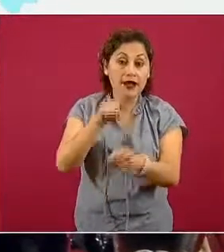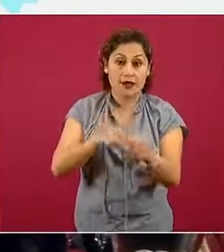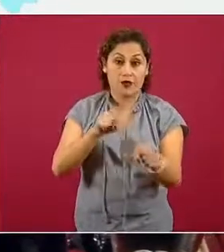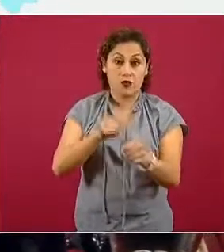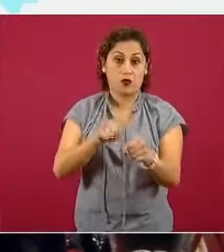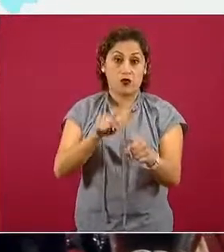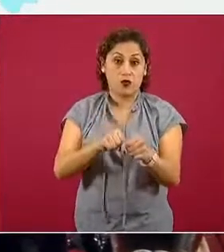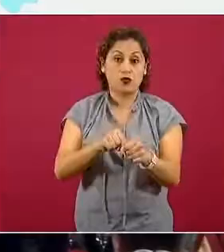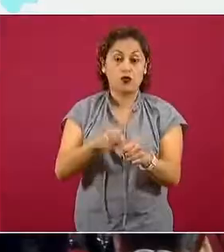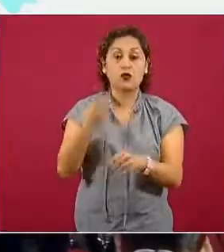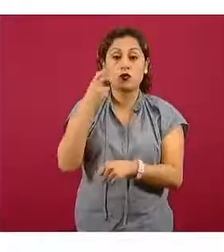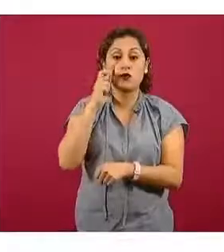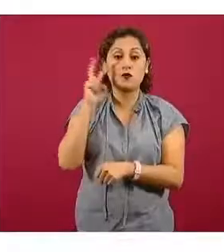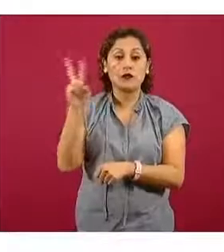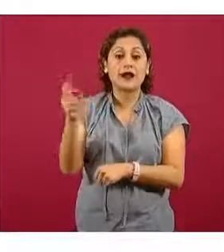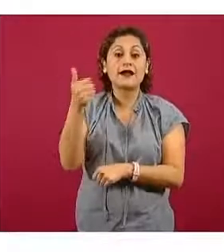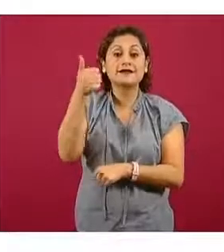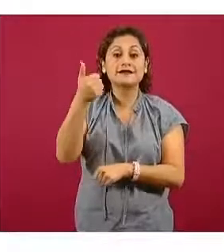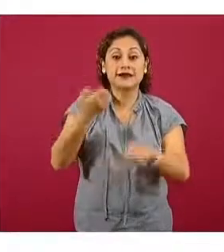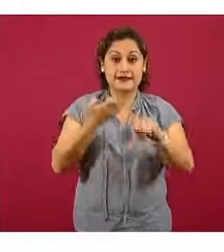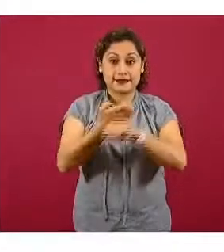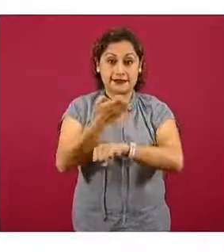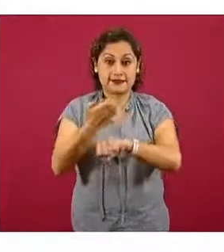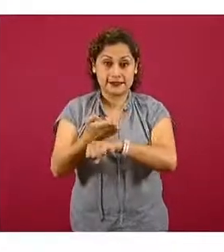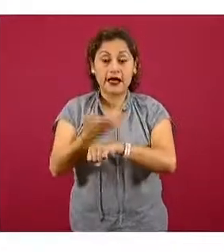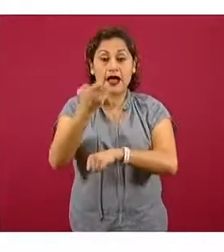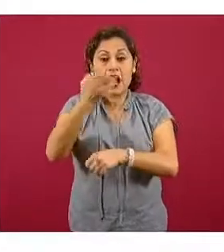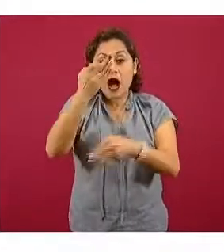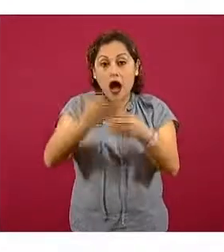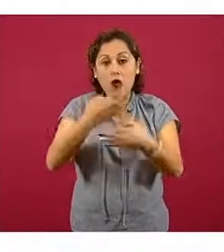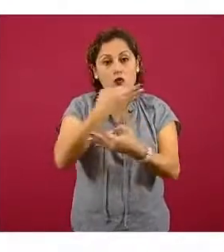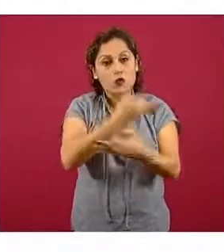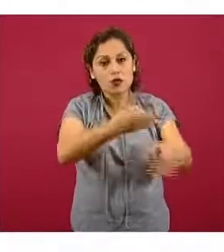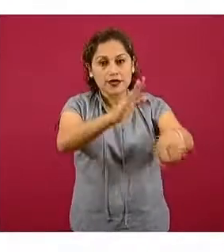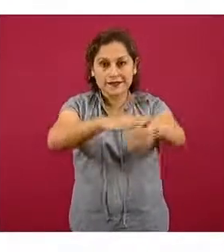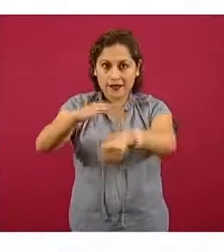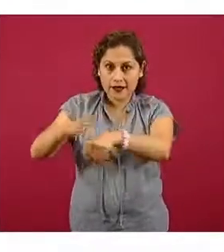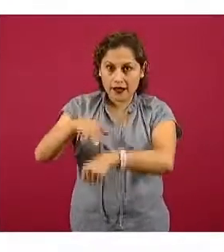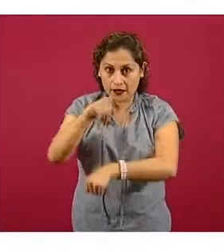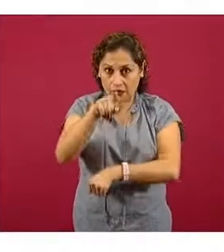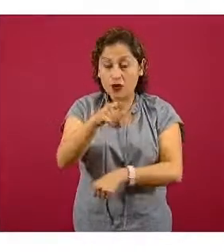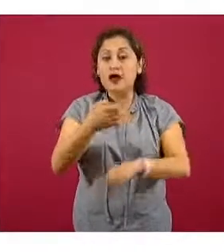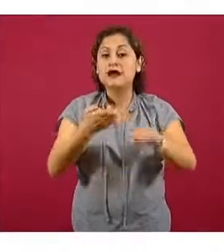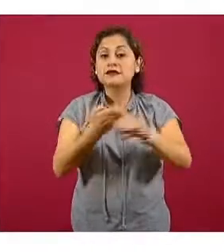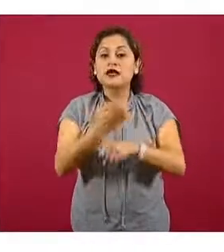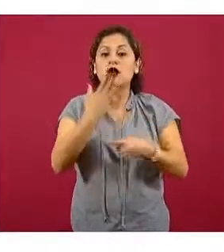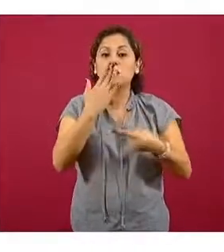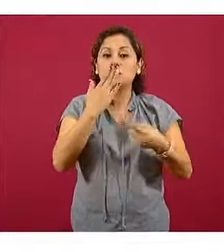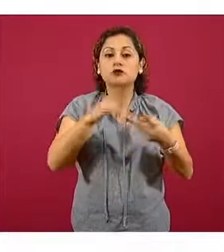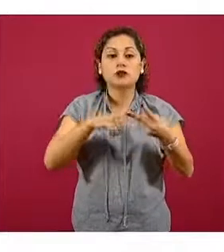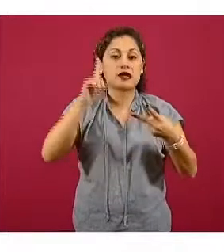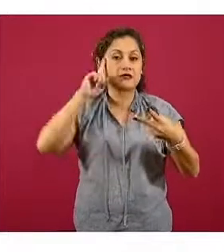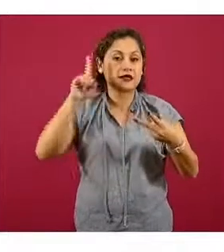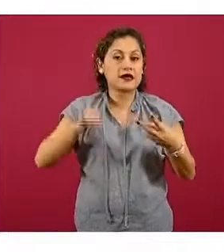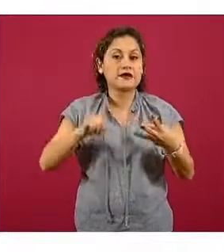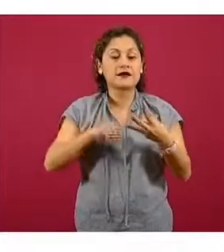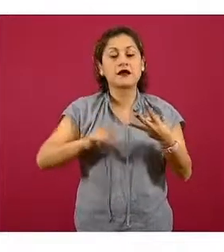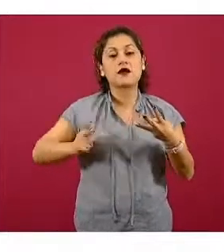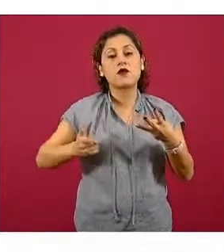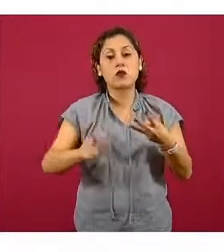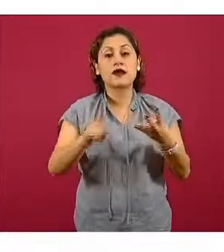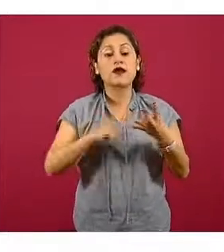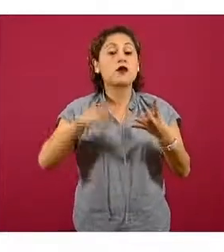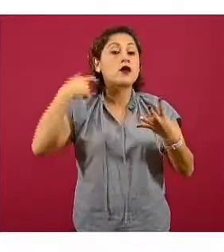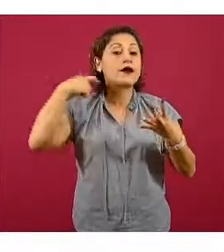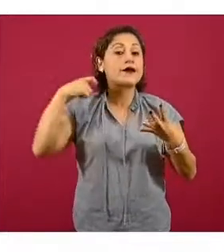tenemos estas seis entidades y por eso queremos hacer un llamado especial a las mismas Sonora, Zacatecas, Guanajuato, Querétaro,